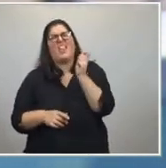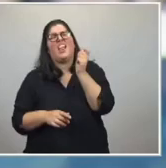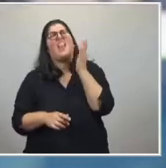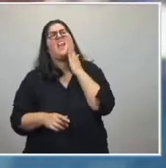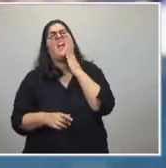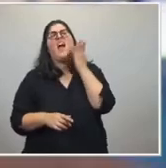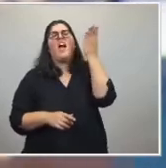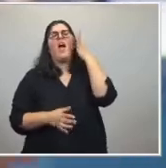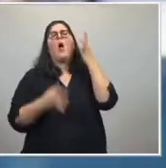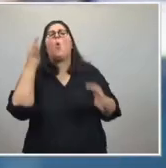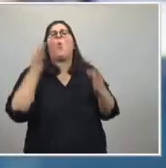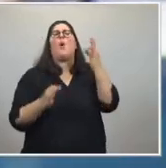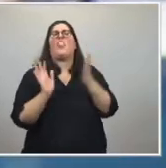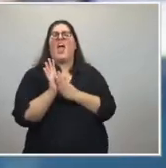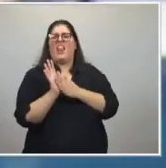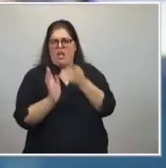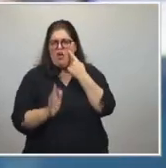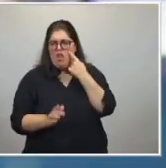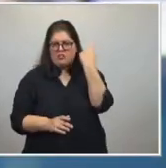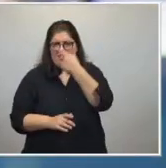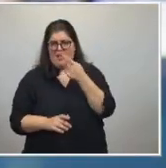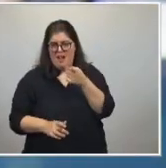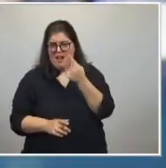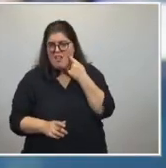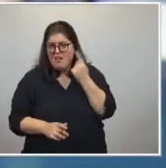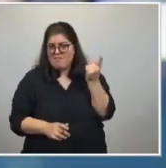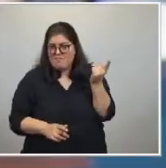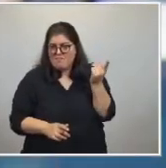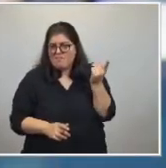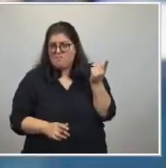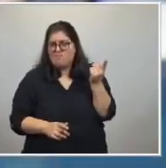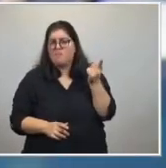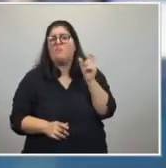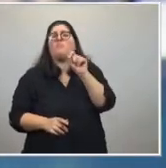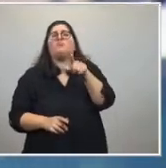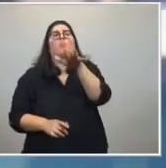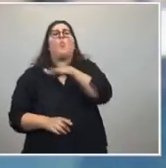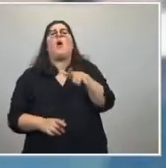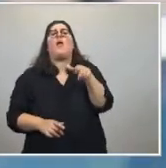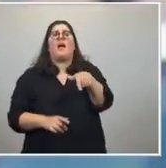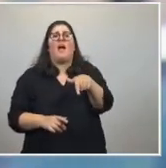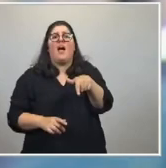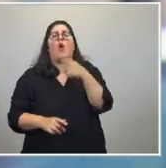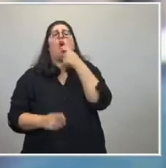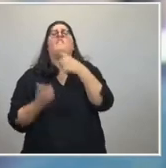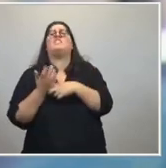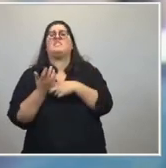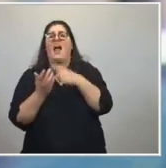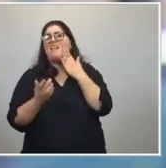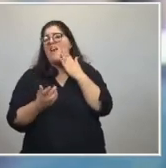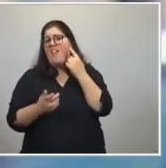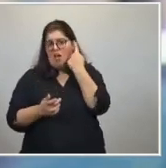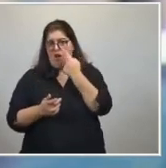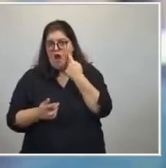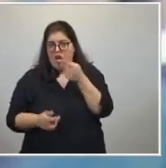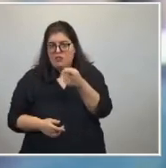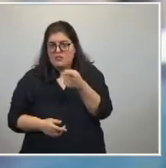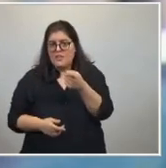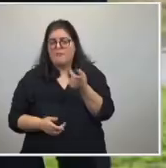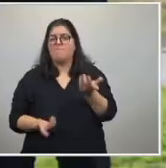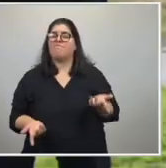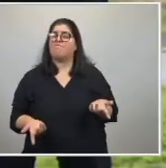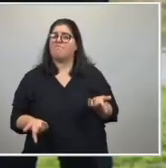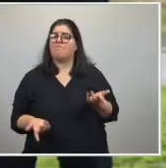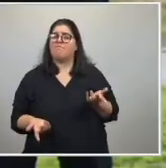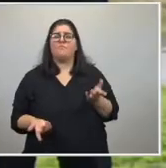el juez de garantías que les corresponde en su distrito o el fiscal. Todos,